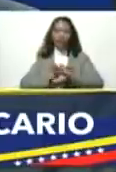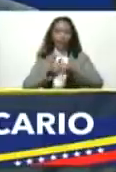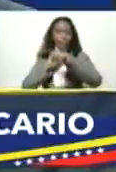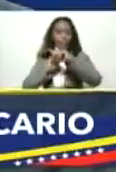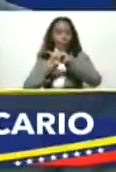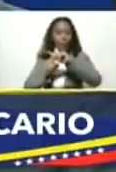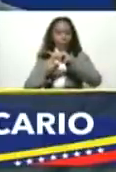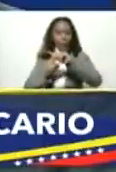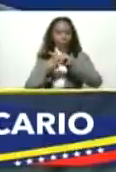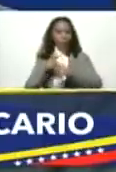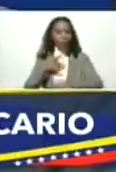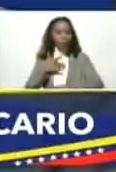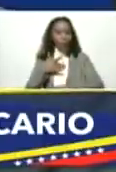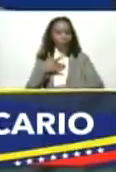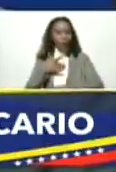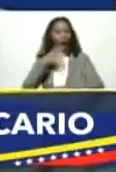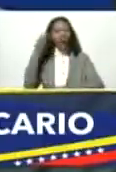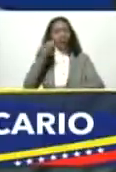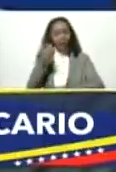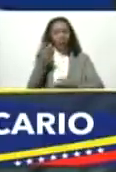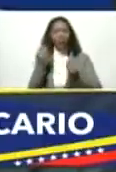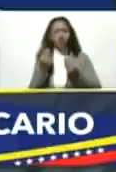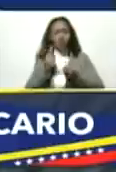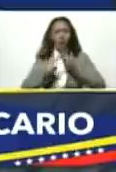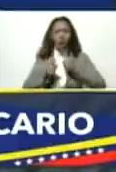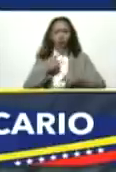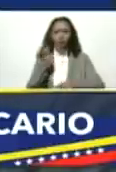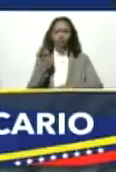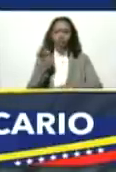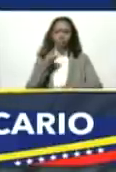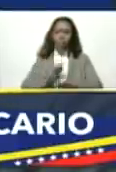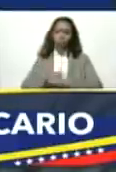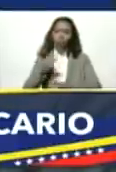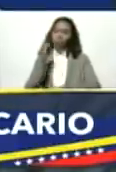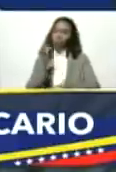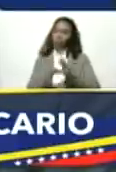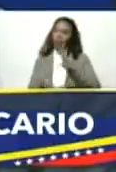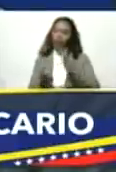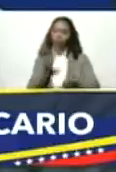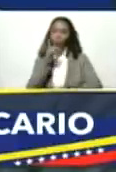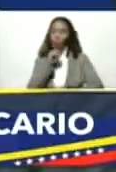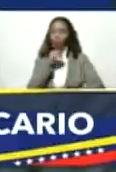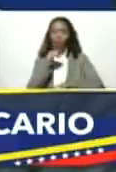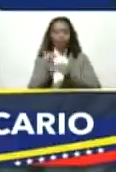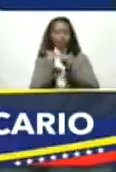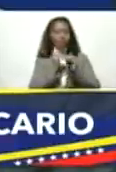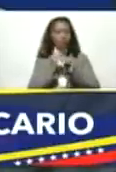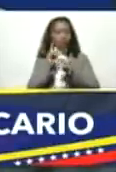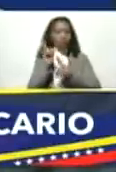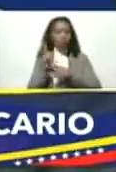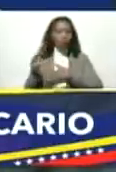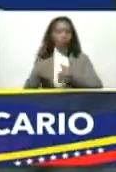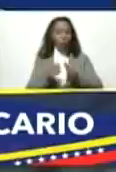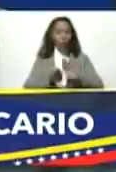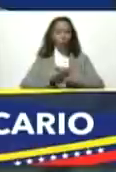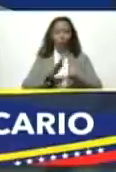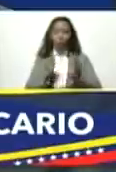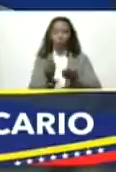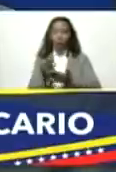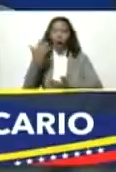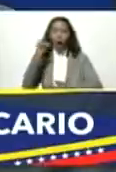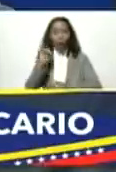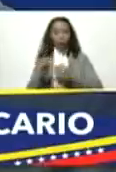es verdad que todavía quedan muchas cosas por hacer porque lamentablemente las desigualdades y sus brechas en el mundo aún